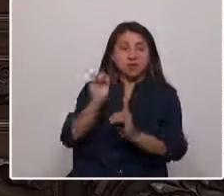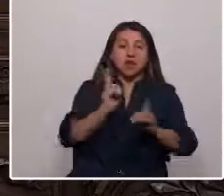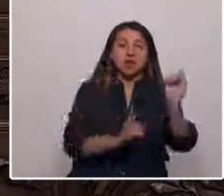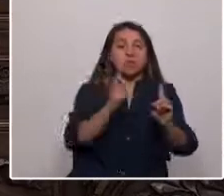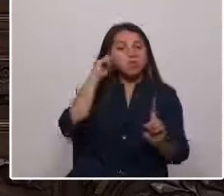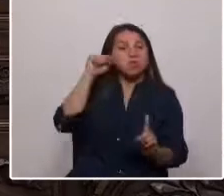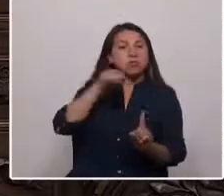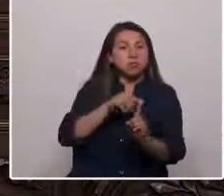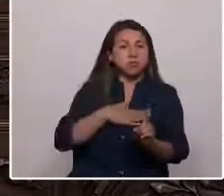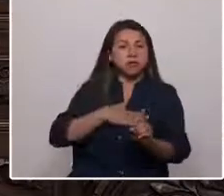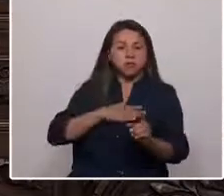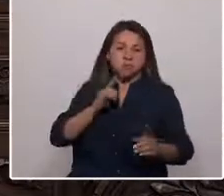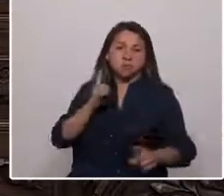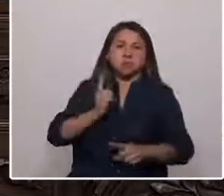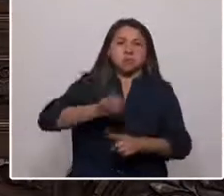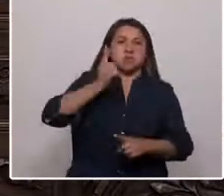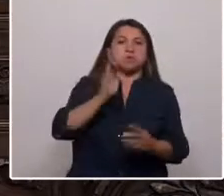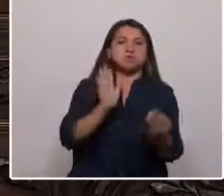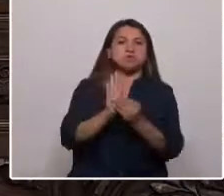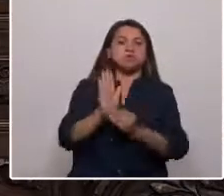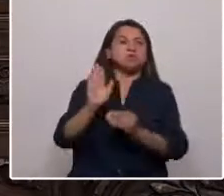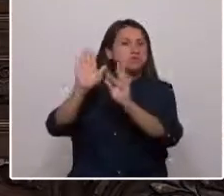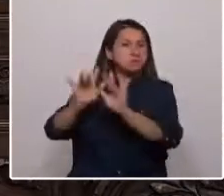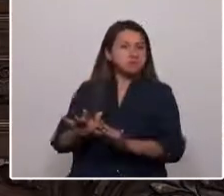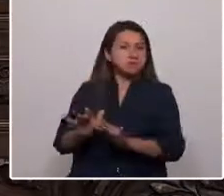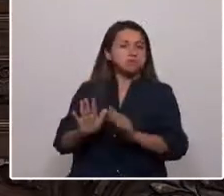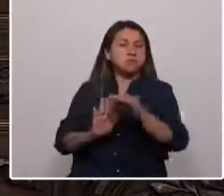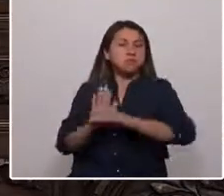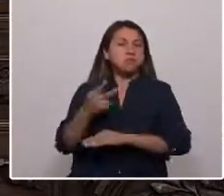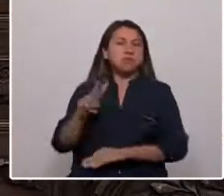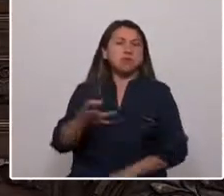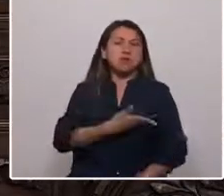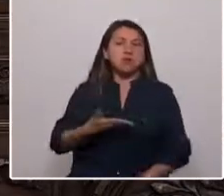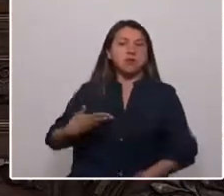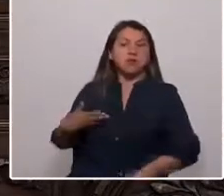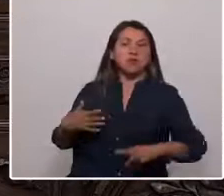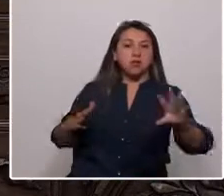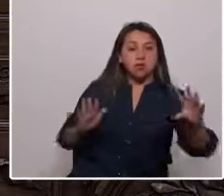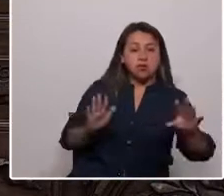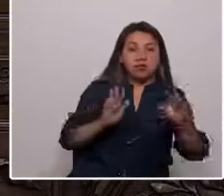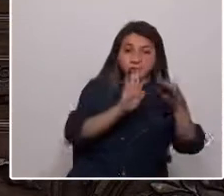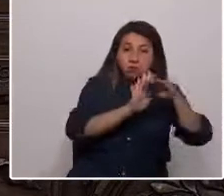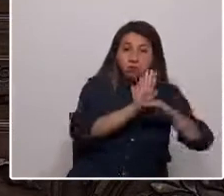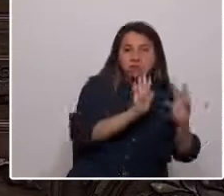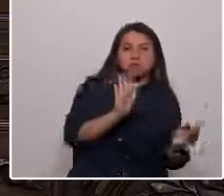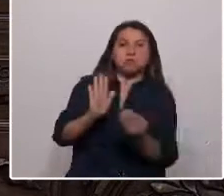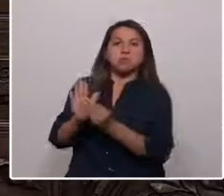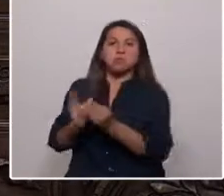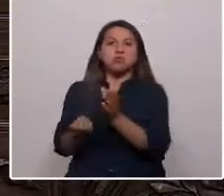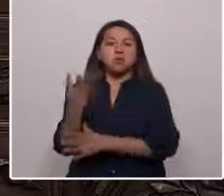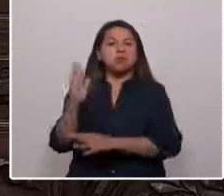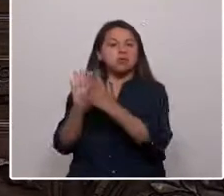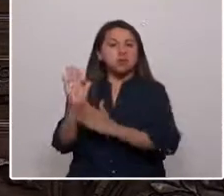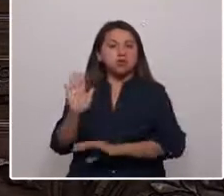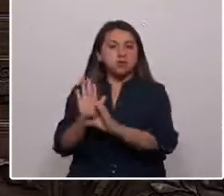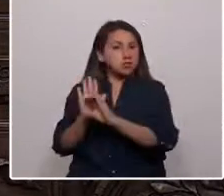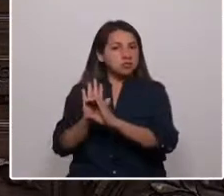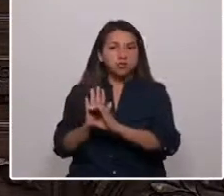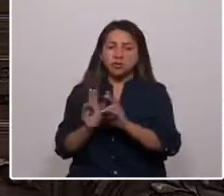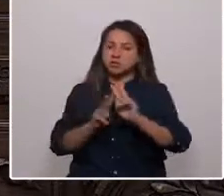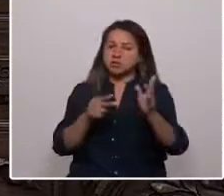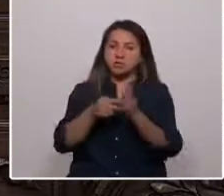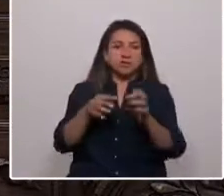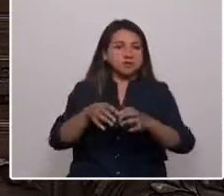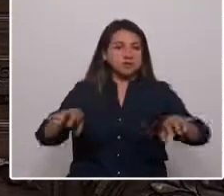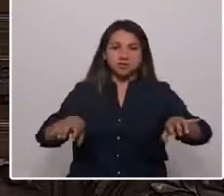imponer su proyecto ideológico y su programa de gobierno en el nuevo texto, abriendo de esta manera una división que nos